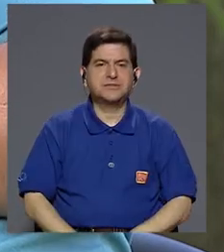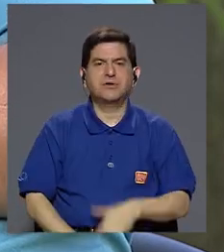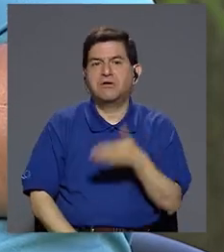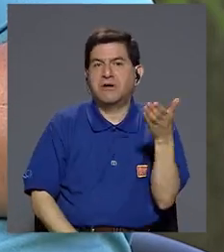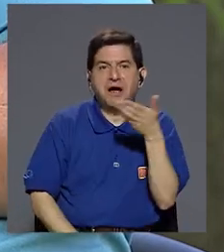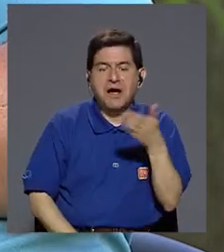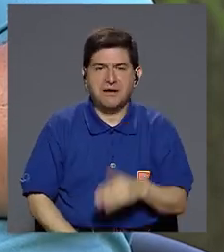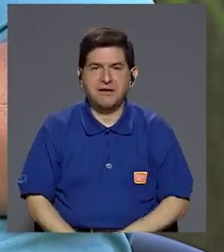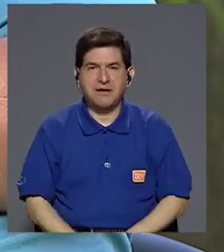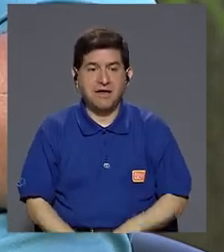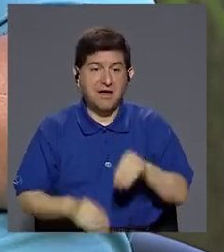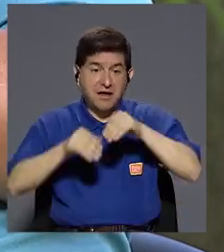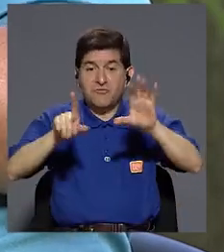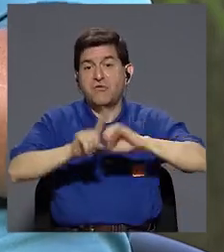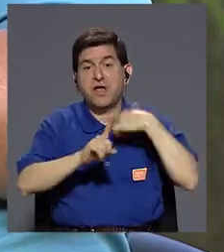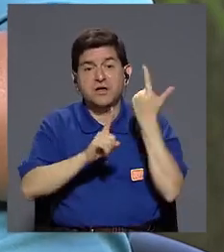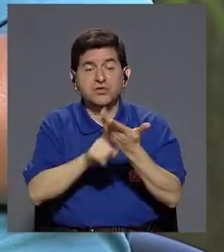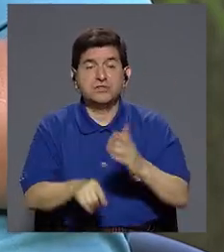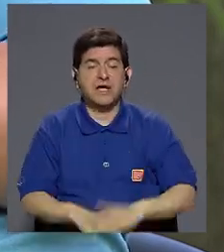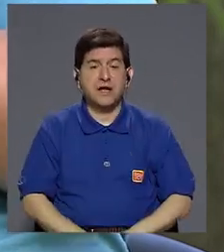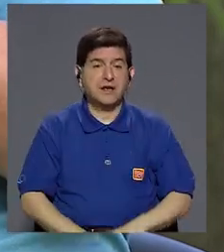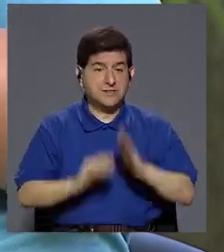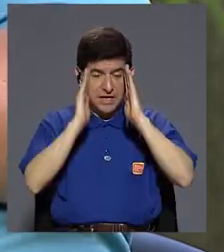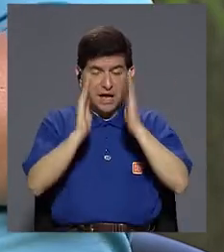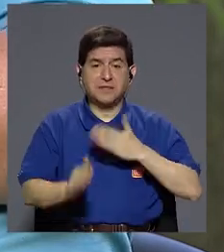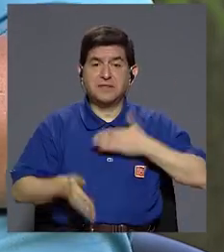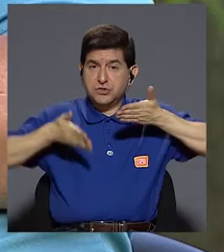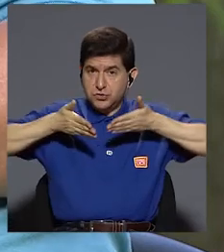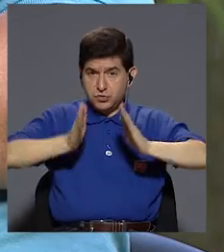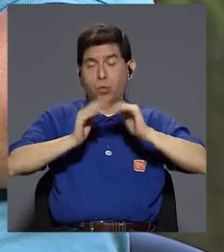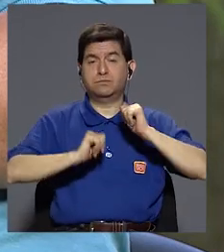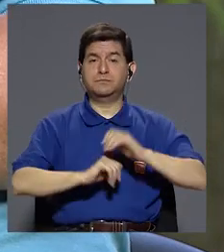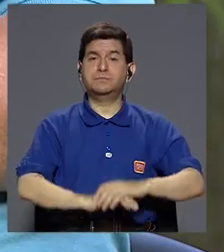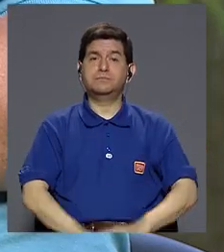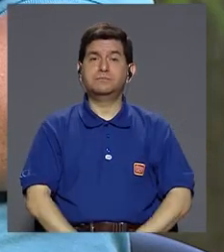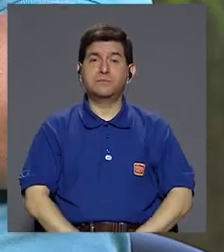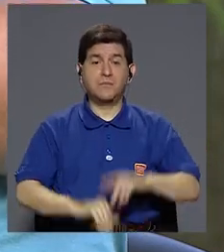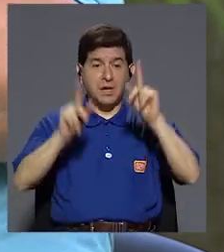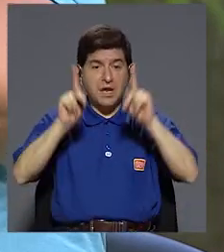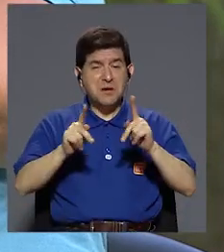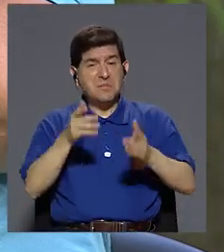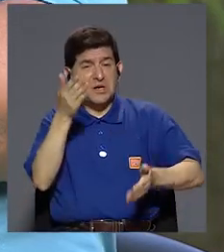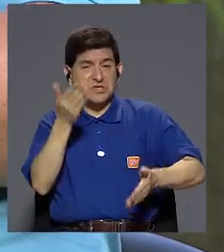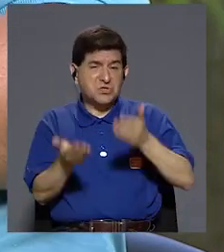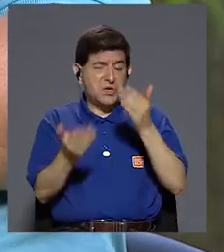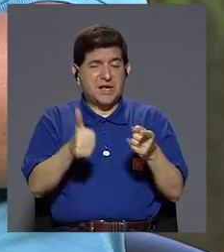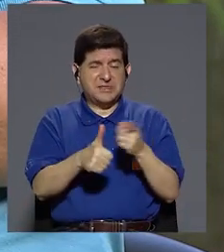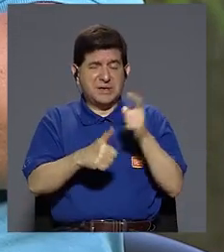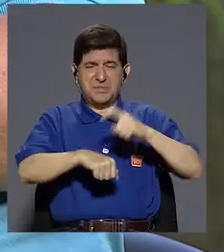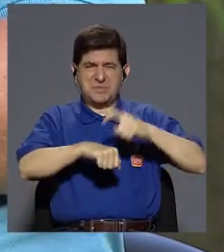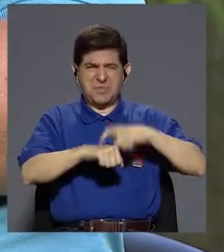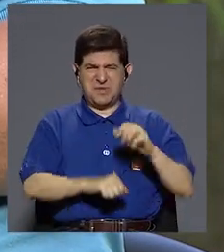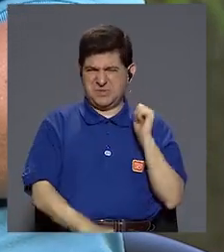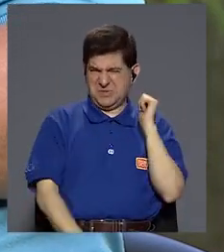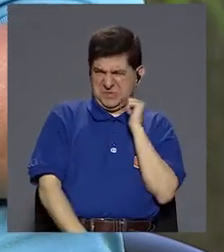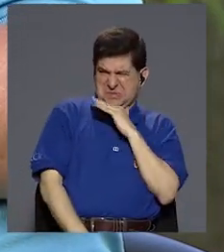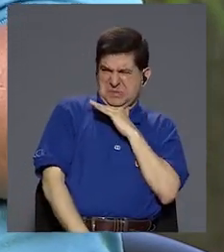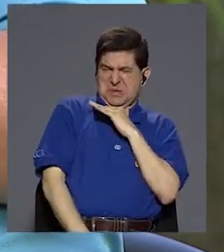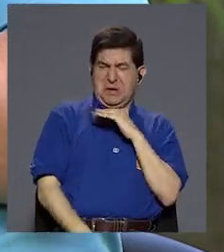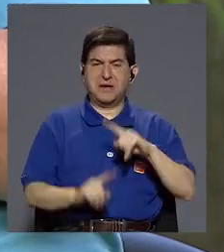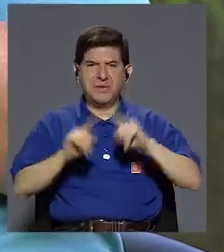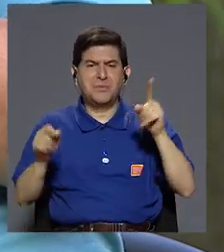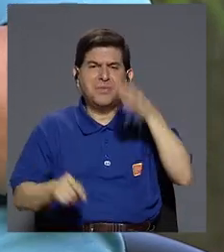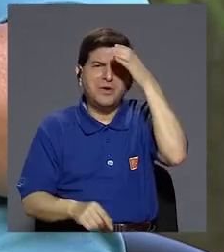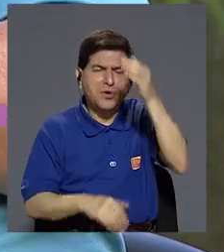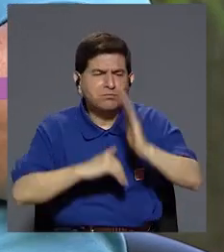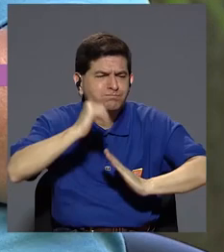redes sociales con mis hijos, y esto es. La gente se lo va a tomar inicialmente como raro, pero como te